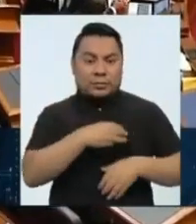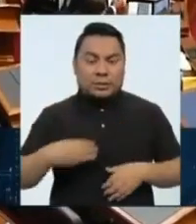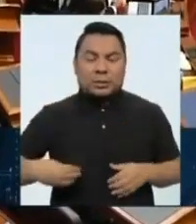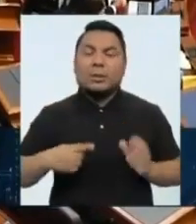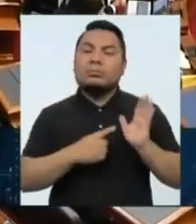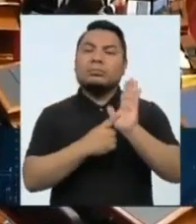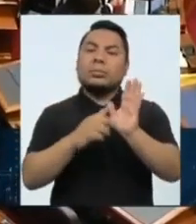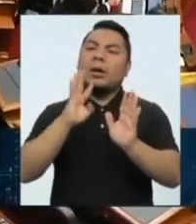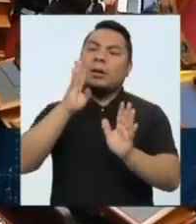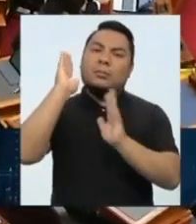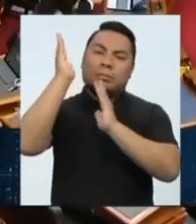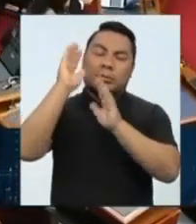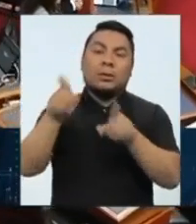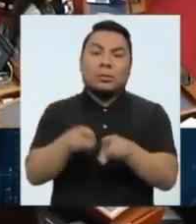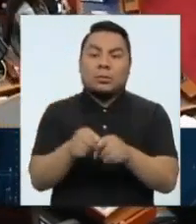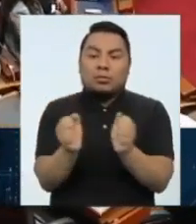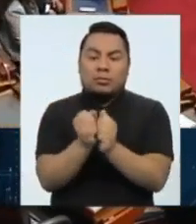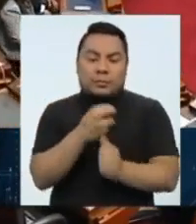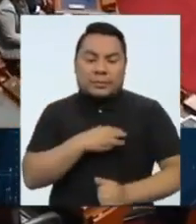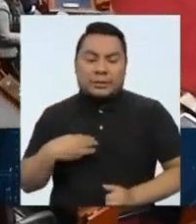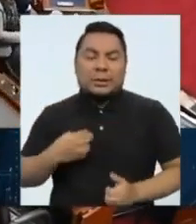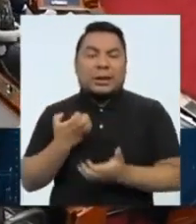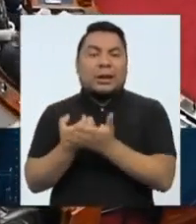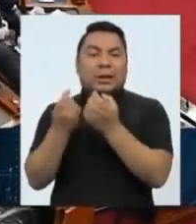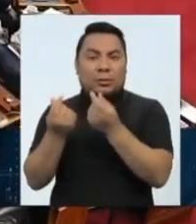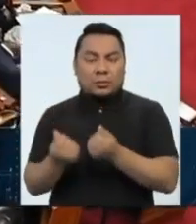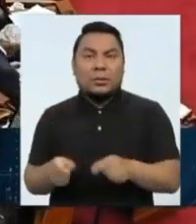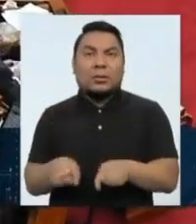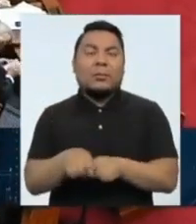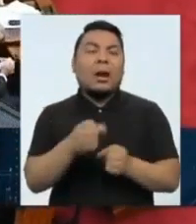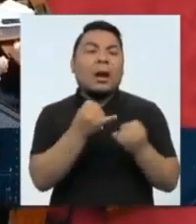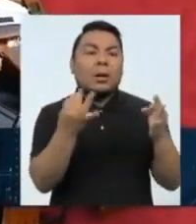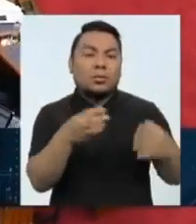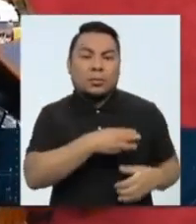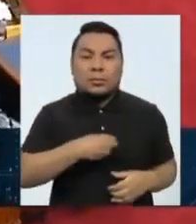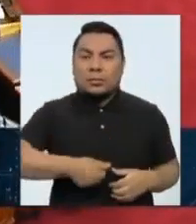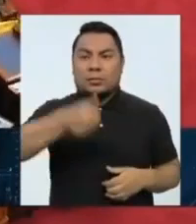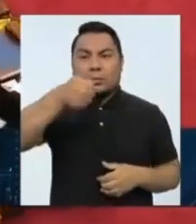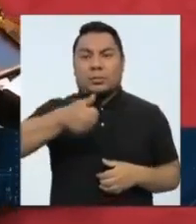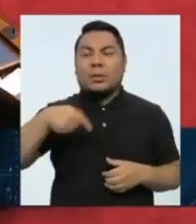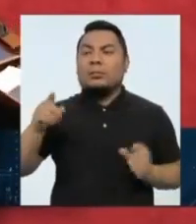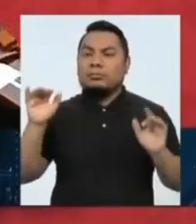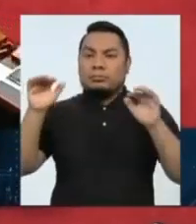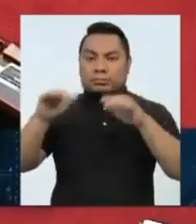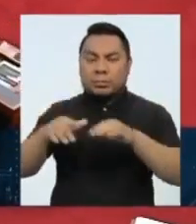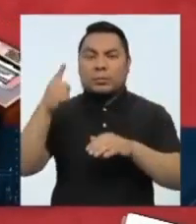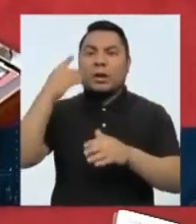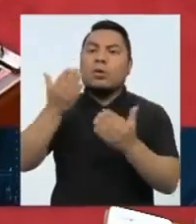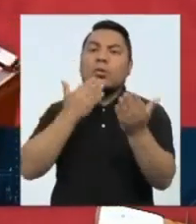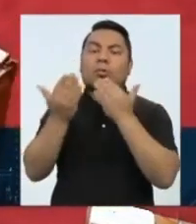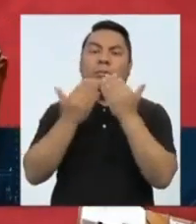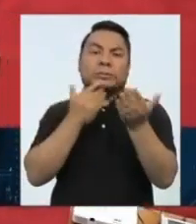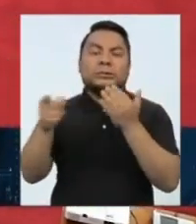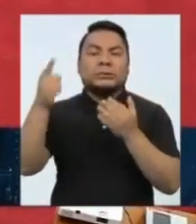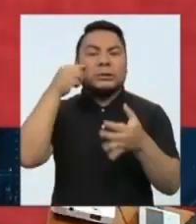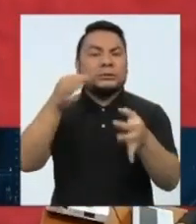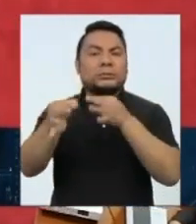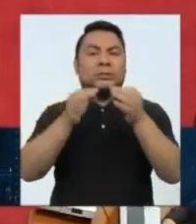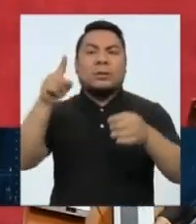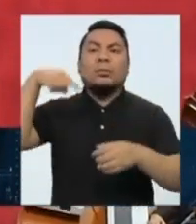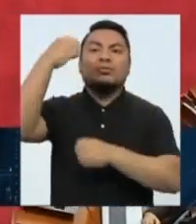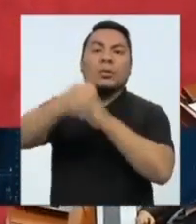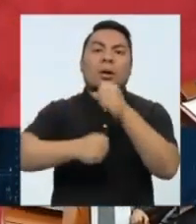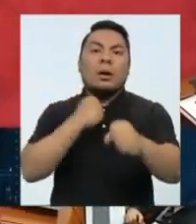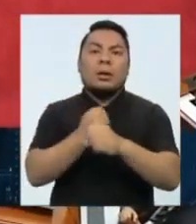Ministro de Economía y algunos miembros del Gabinete Ministerial. Hay que indicar que aún